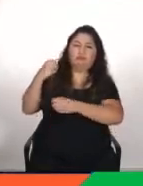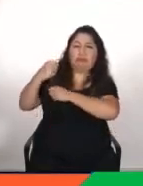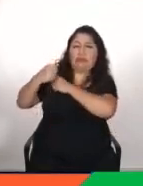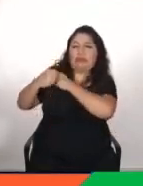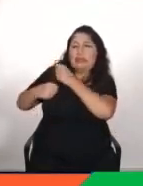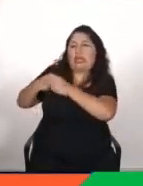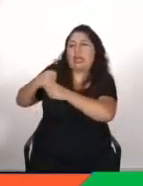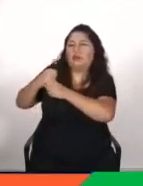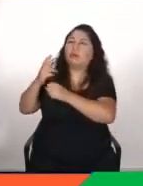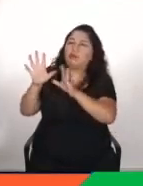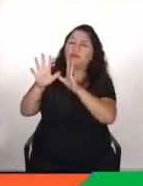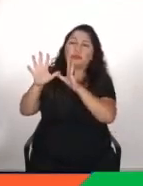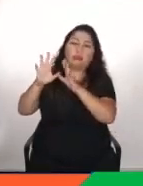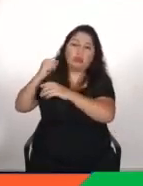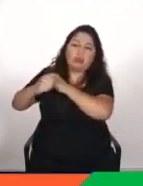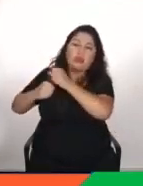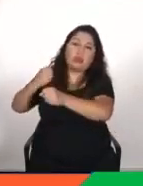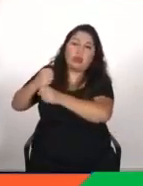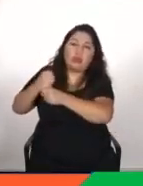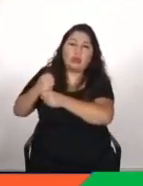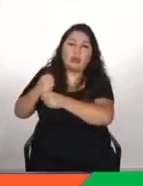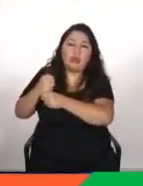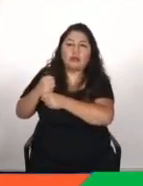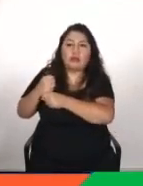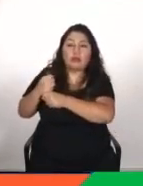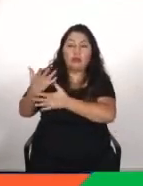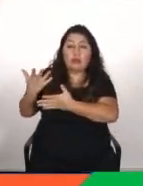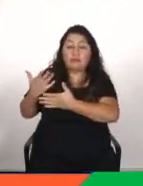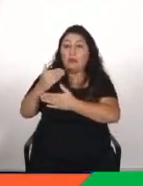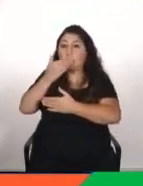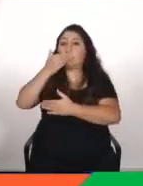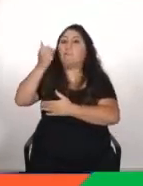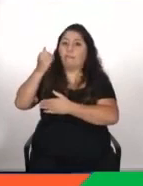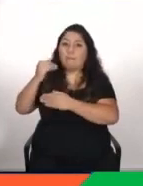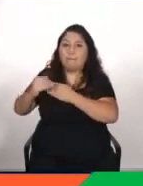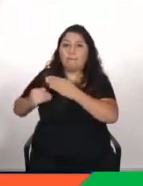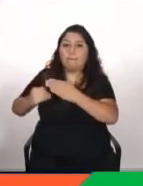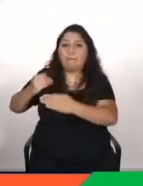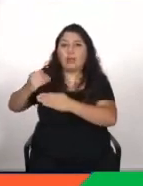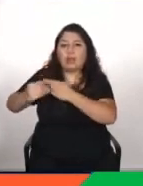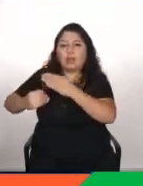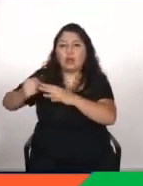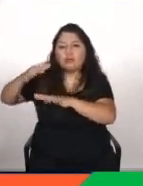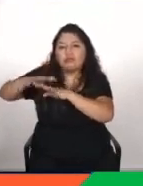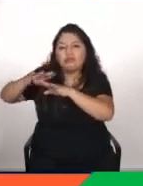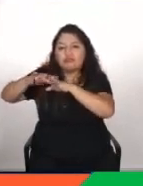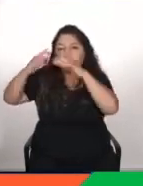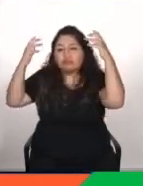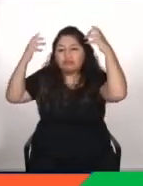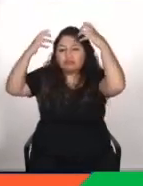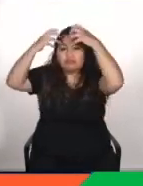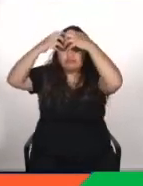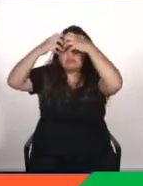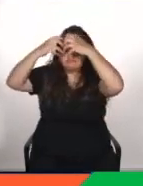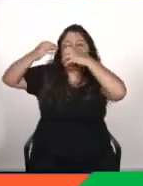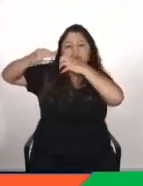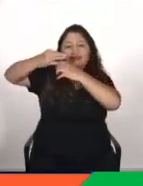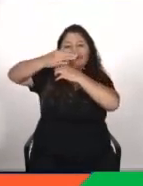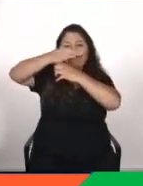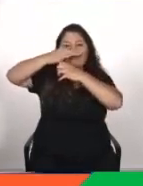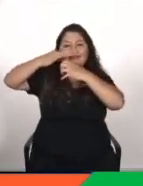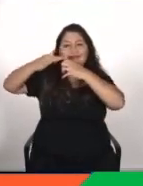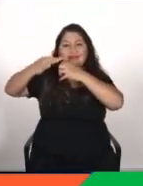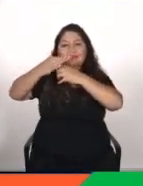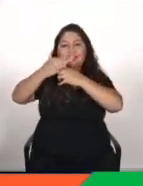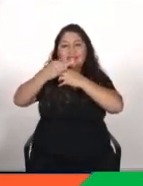en los últimos 10 años se ha ido mejorando estos algoritmos que son las famosas redes neuronales por eso por eso se habla mucho de redes neuronales